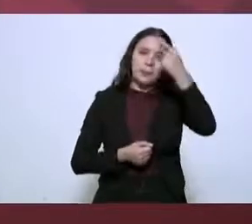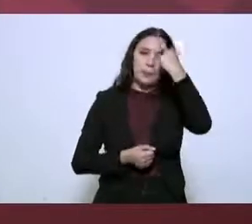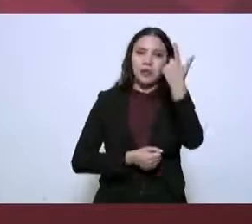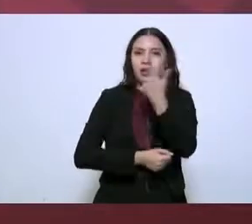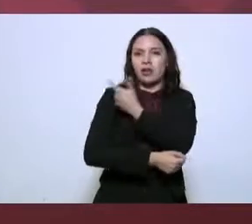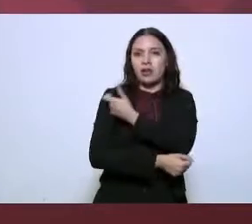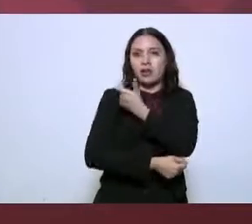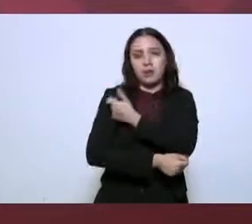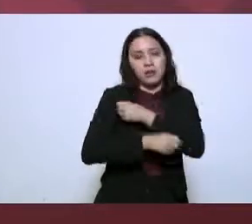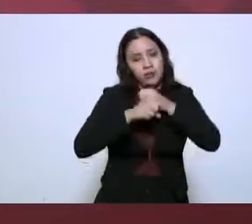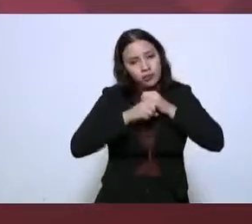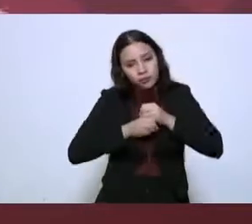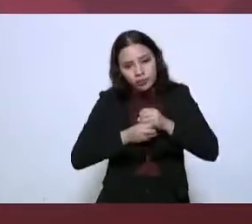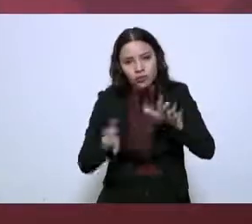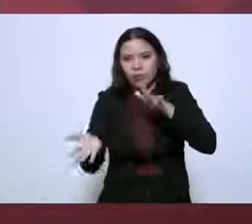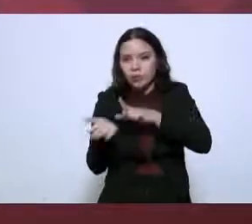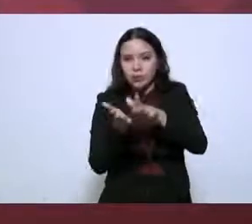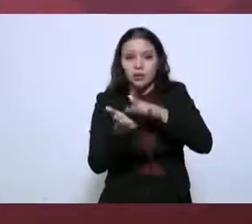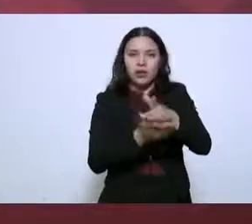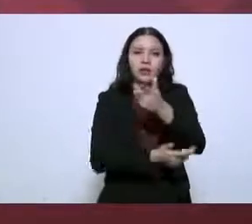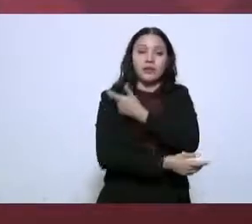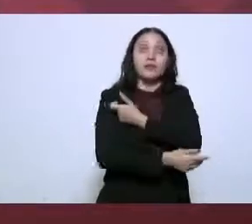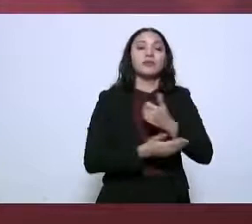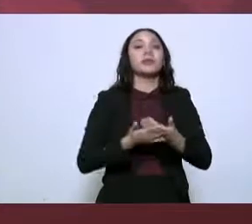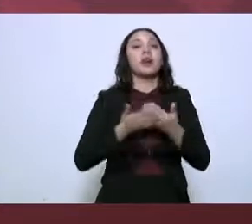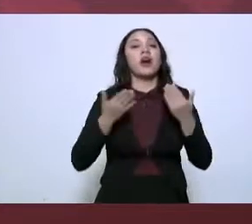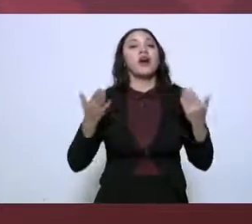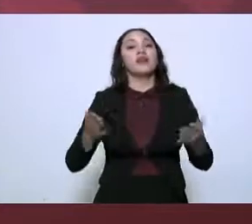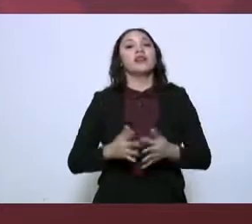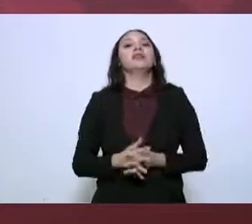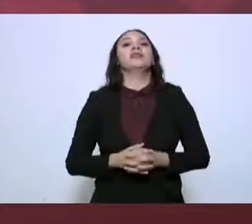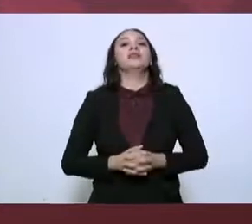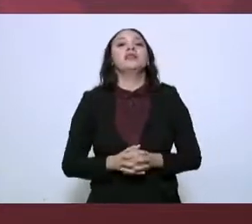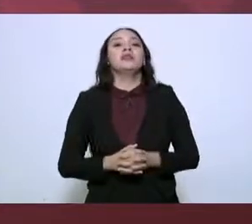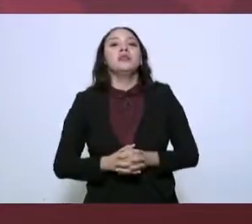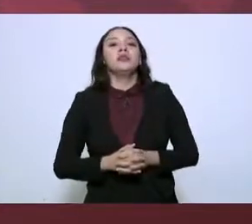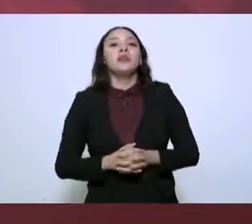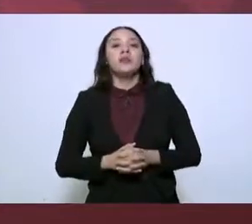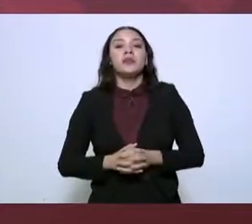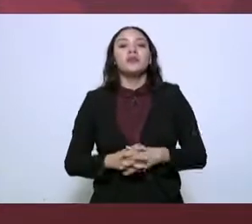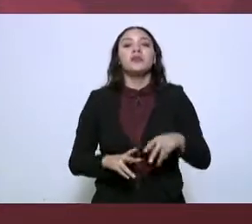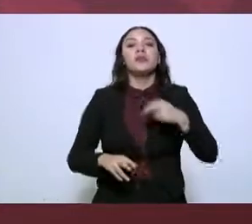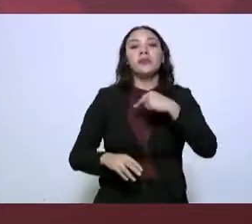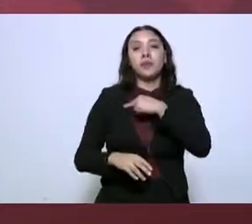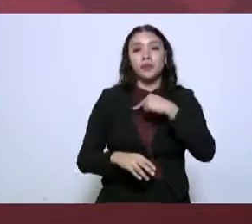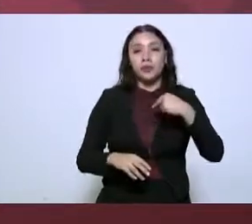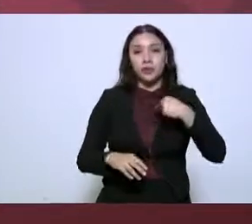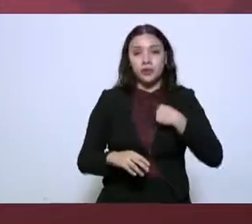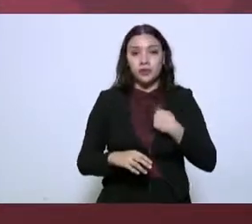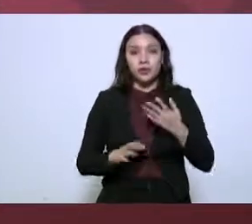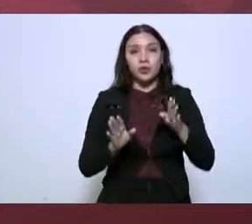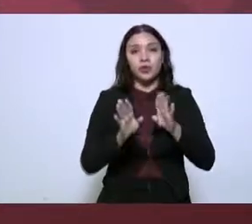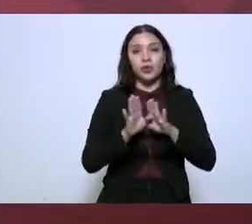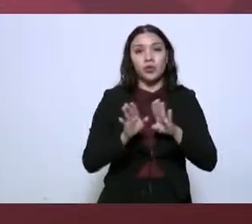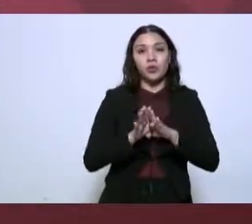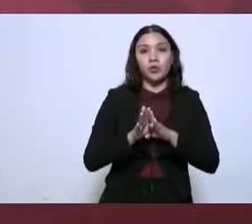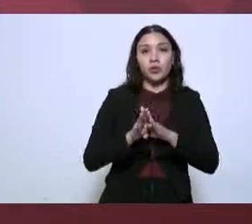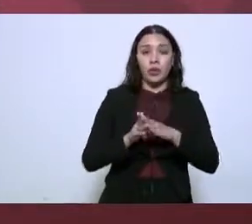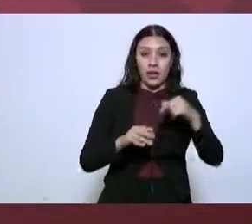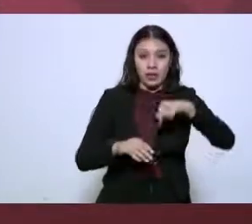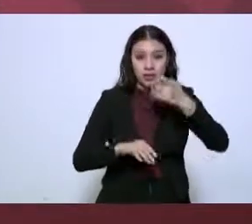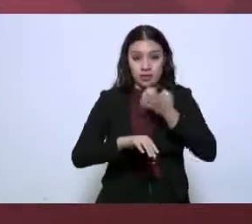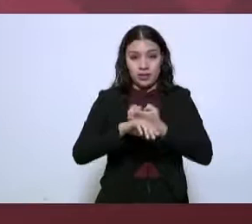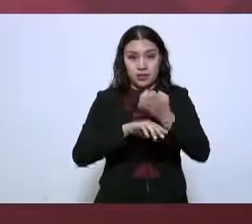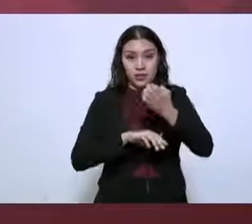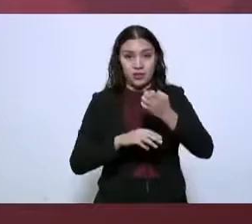hacia la población que lo requiera. También se reconvirtieron en este Estado